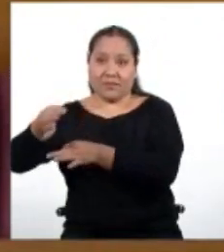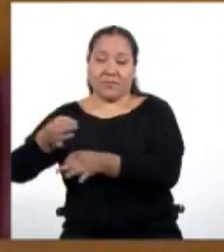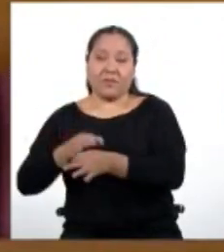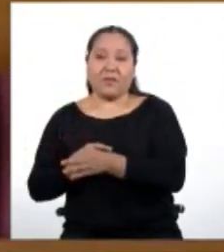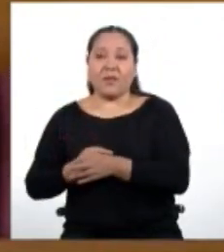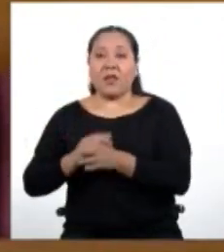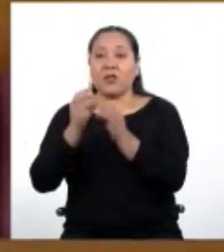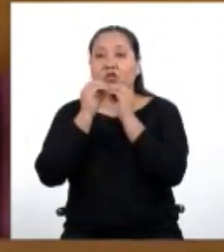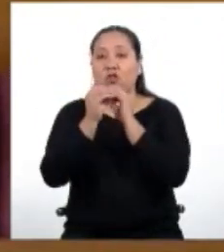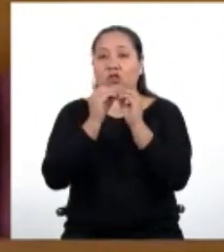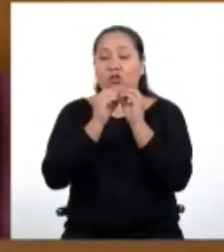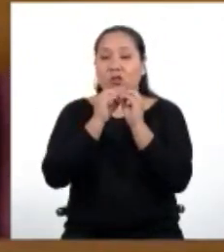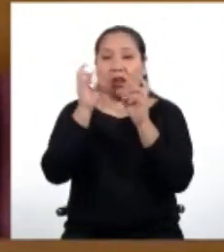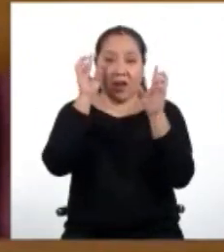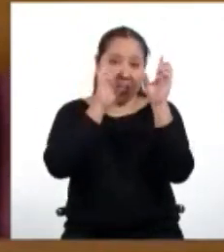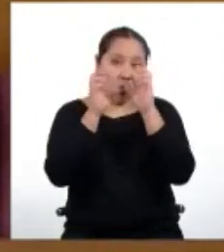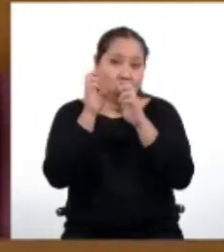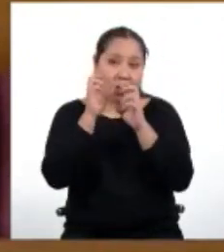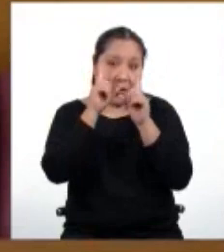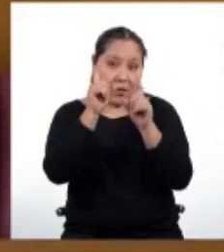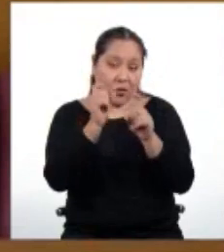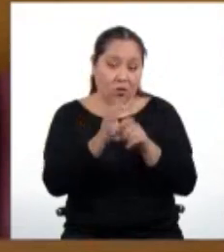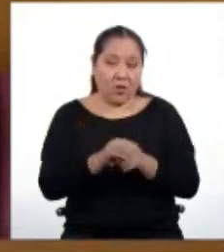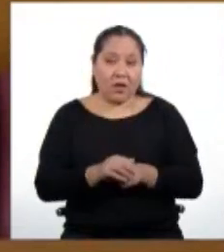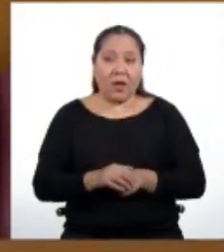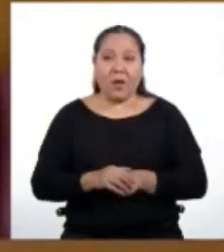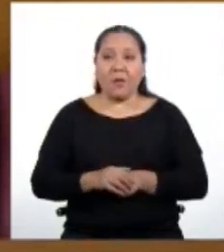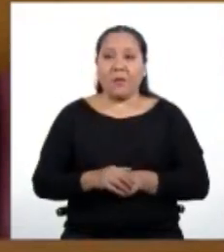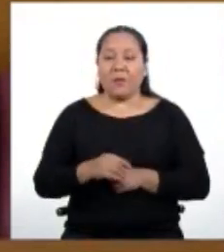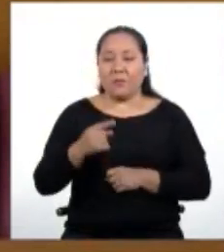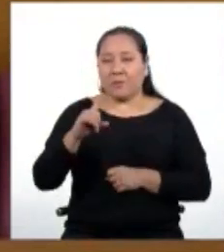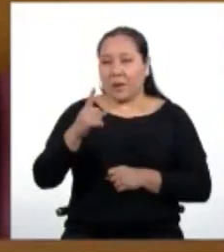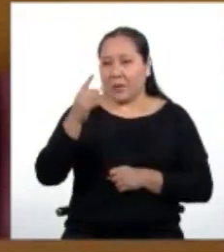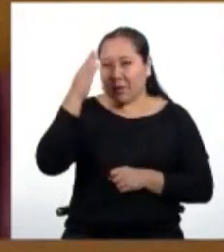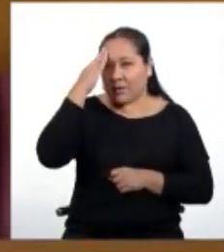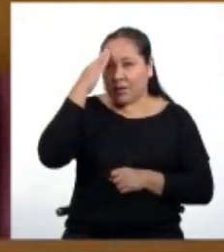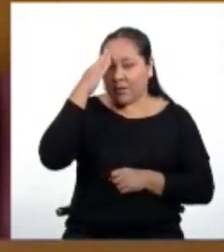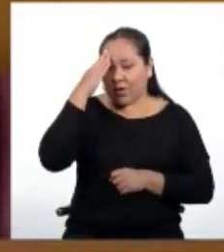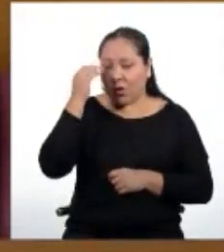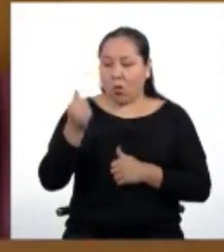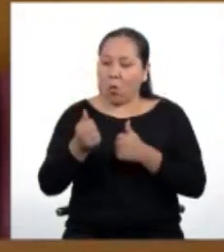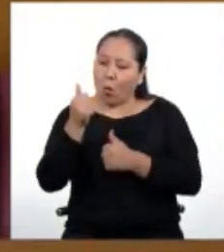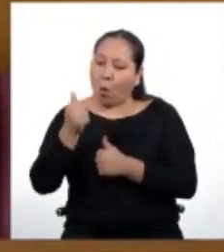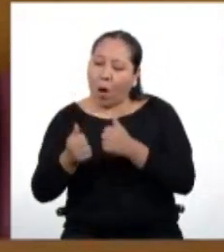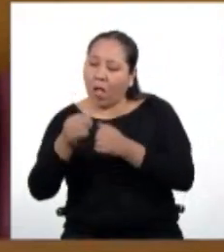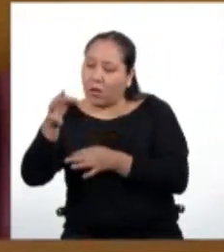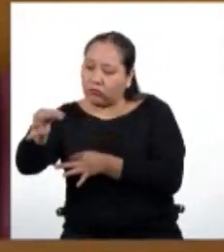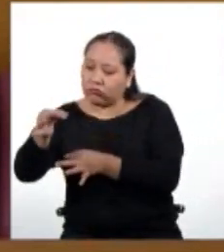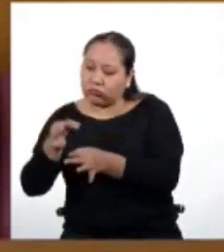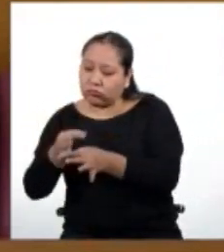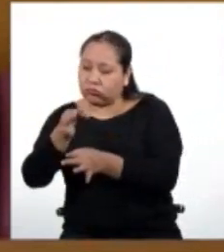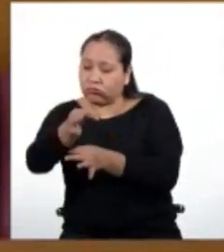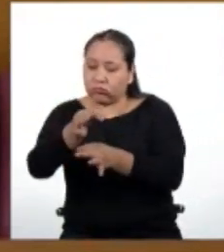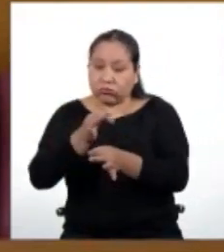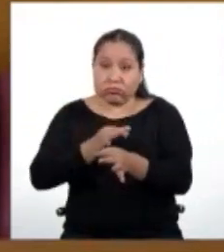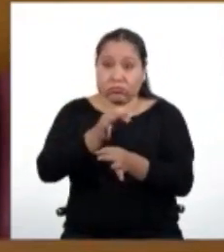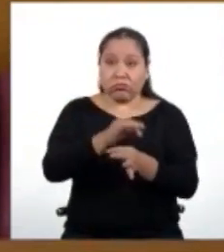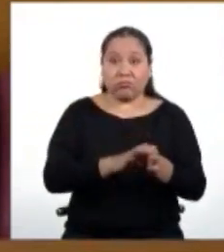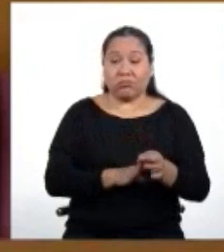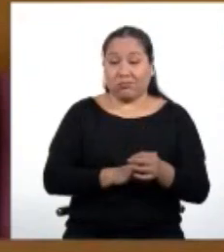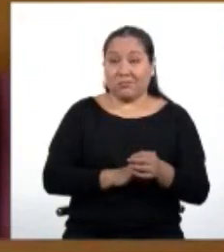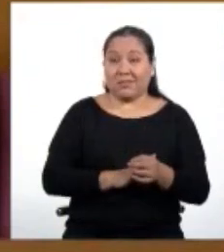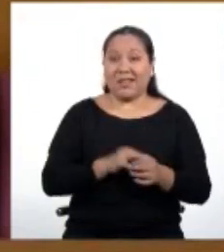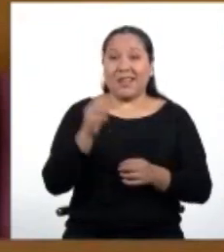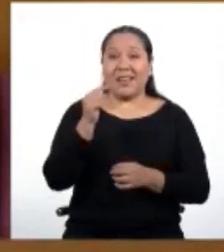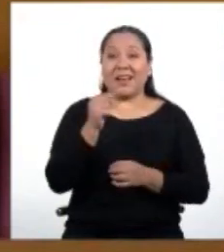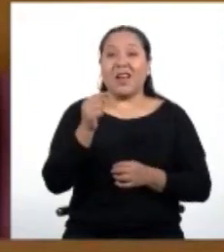la interrogante, lo primero que haremos es identificar los datos que tenemos para reemplazar en la